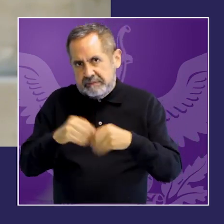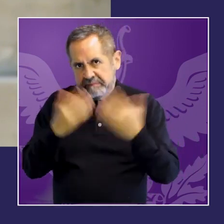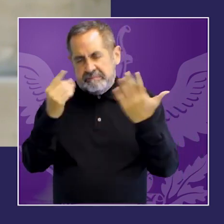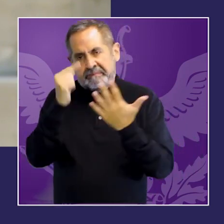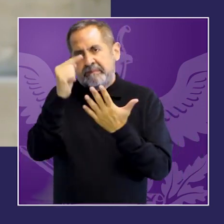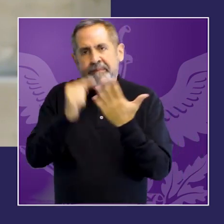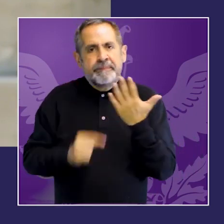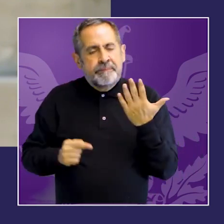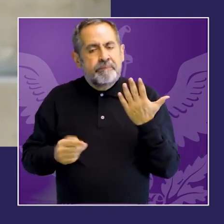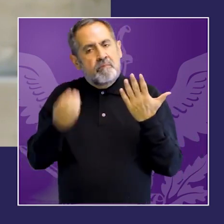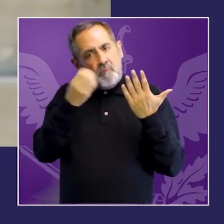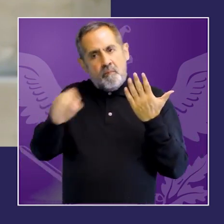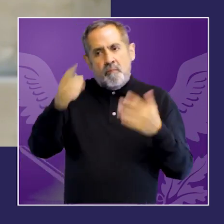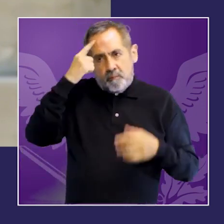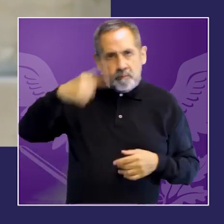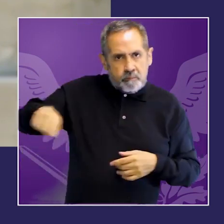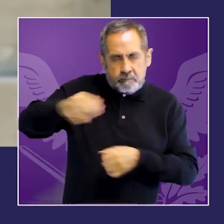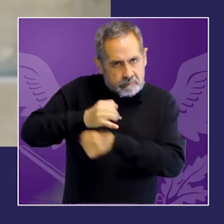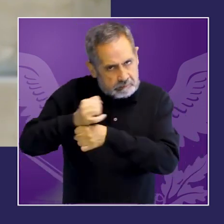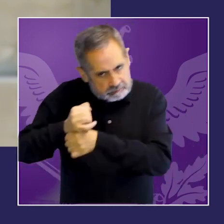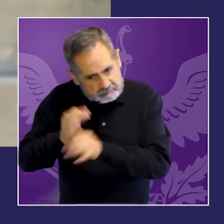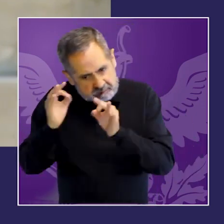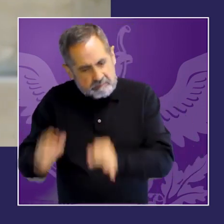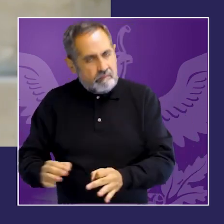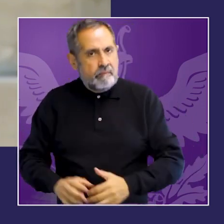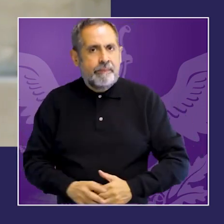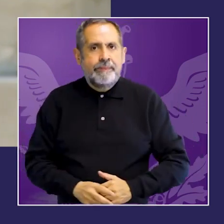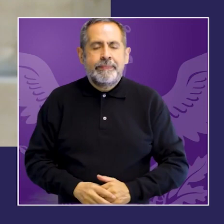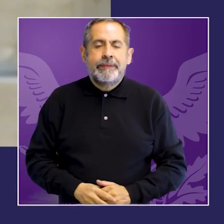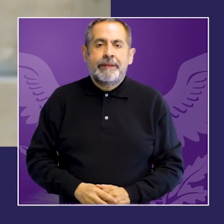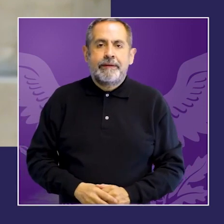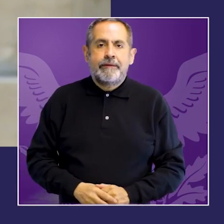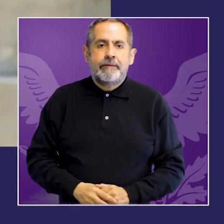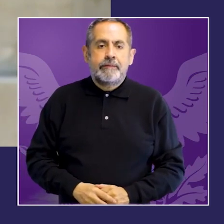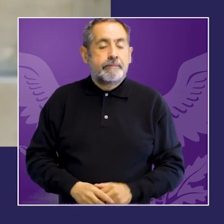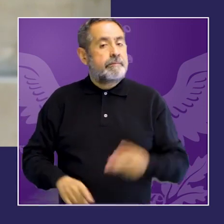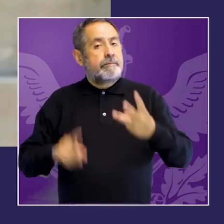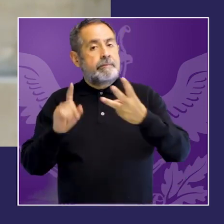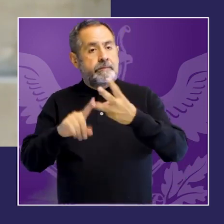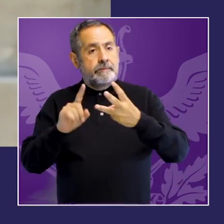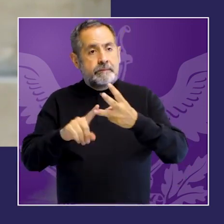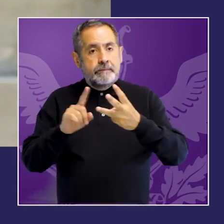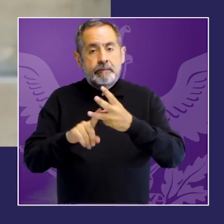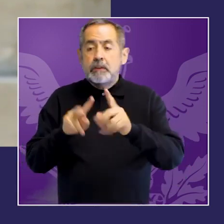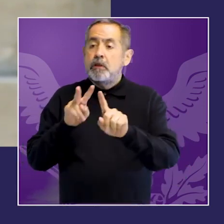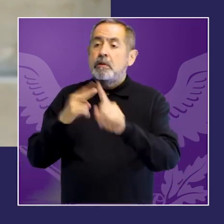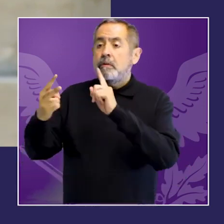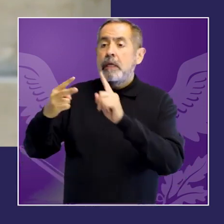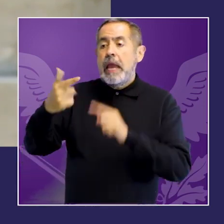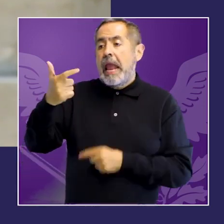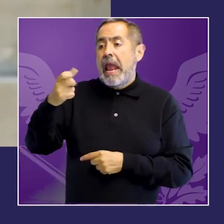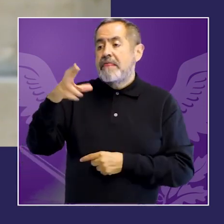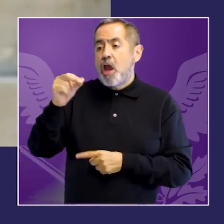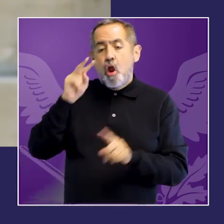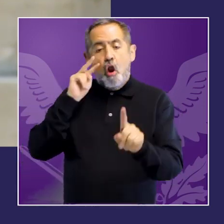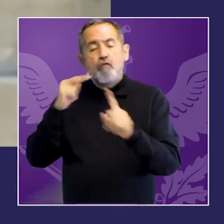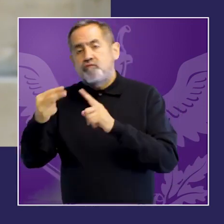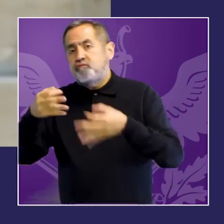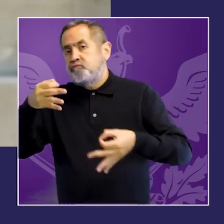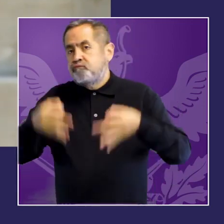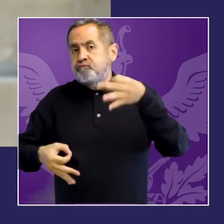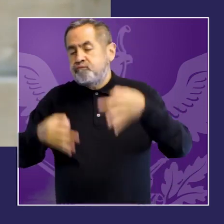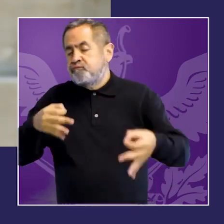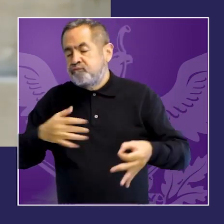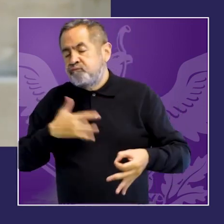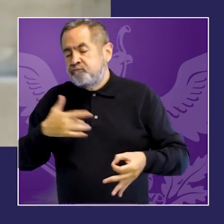construcción donde el análisis de casos permite ilustrar un camino con luces y sombras hay uno de los riesgos que